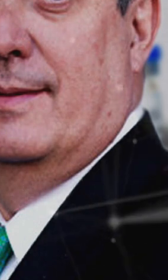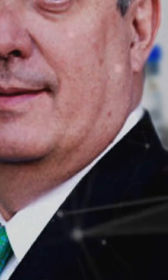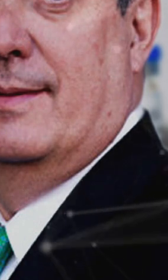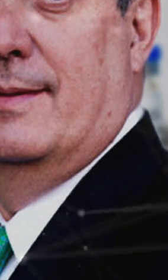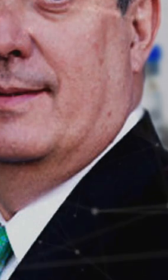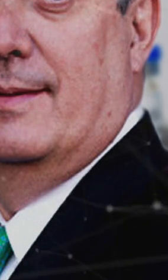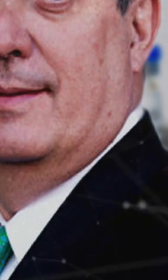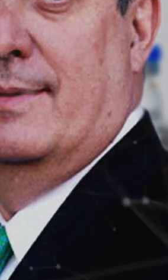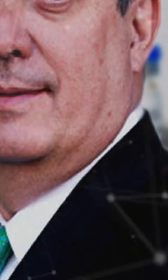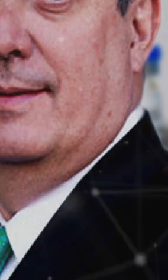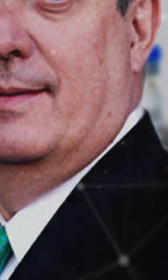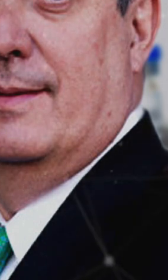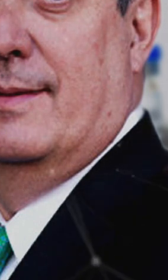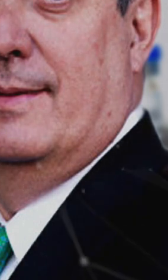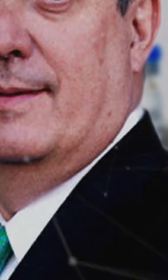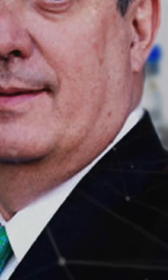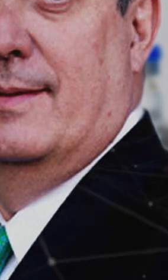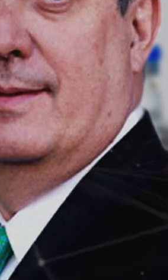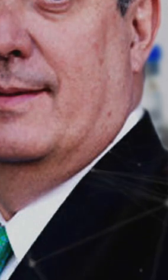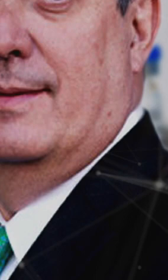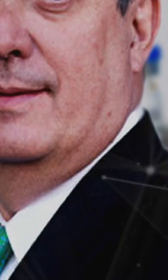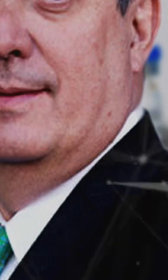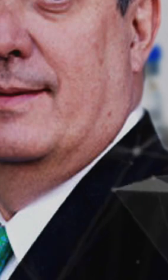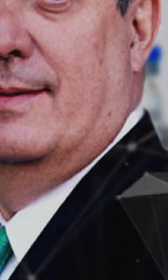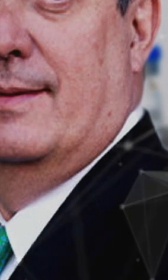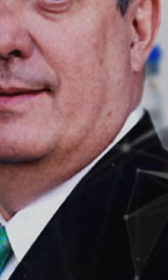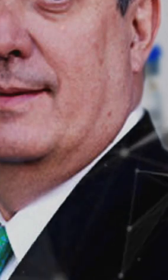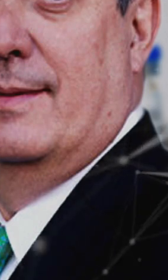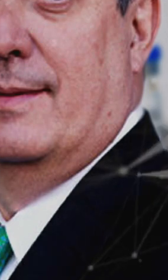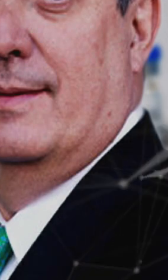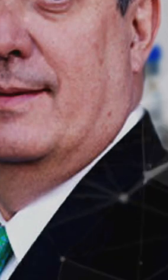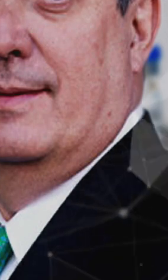El día de hoy el presidente Andrés Manuel López Obrador.